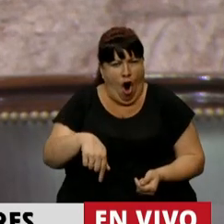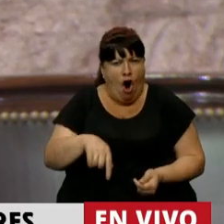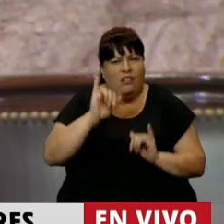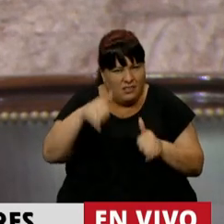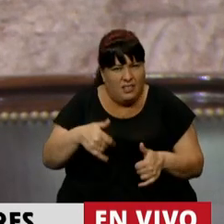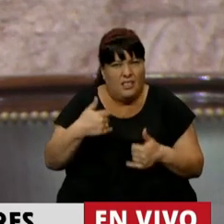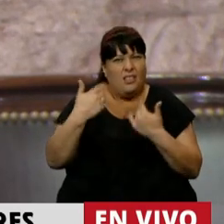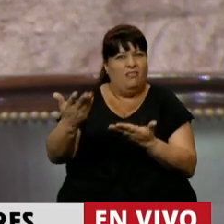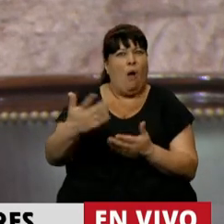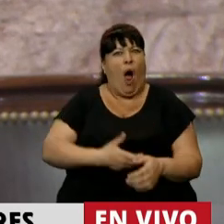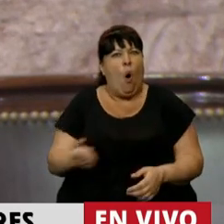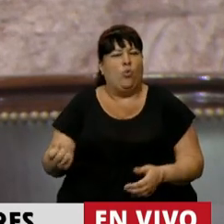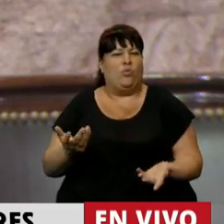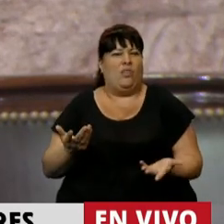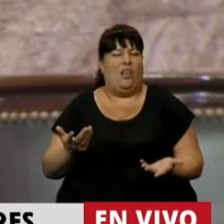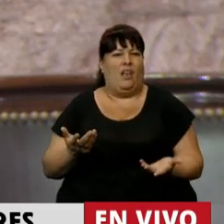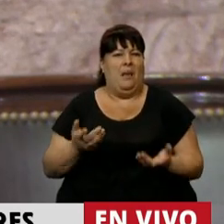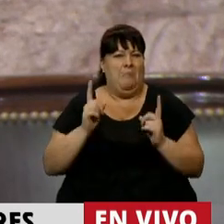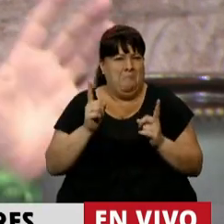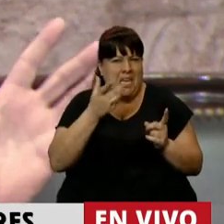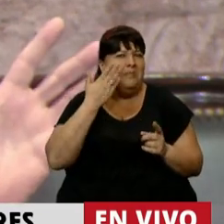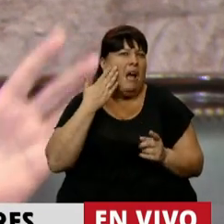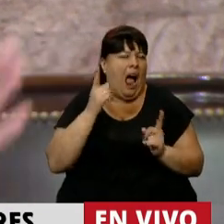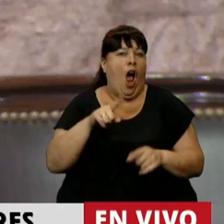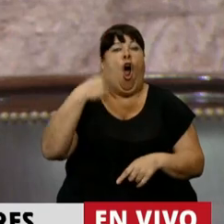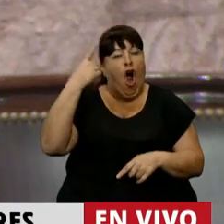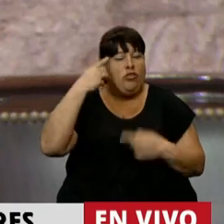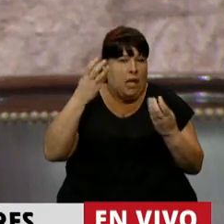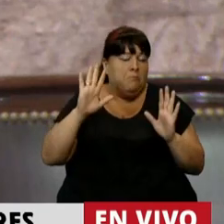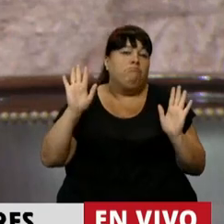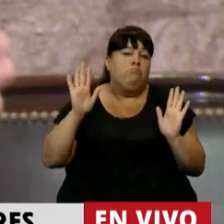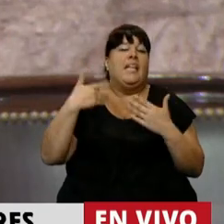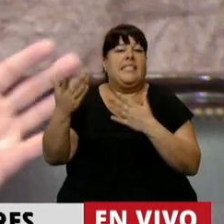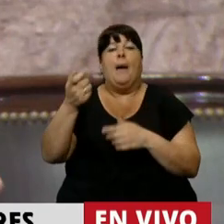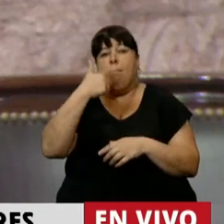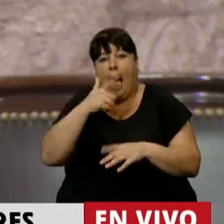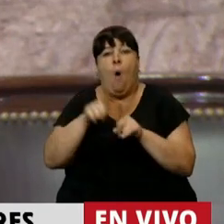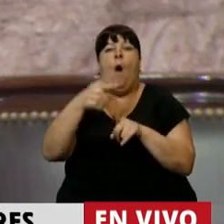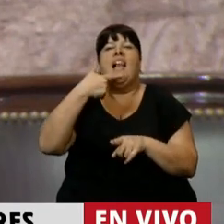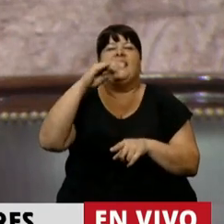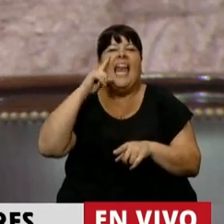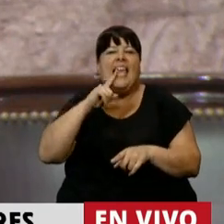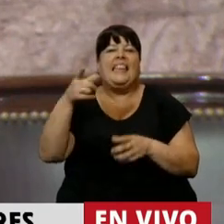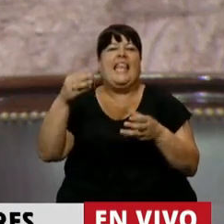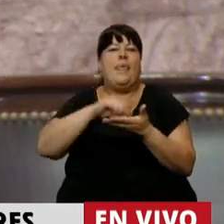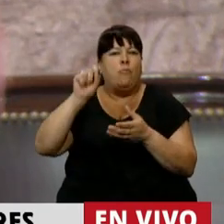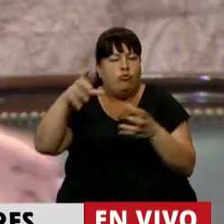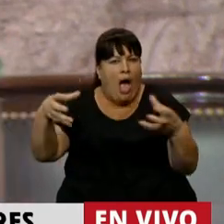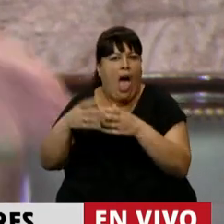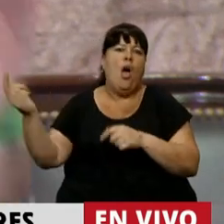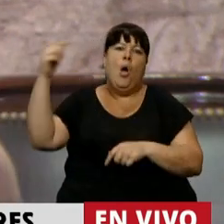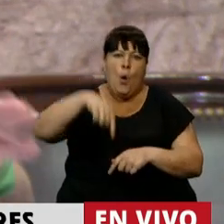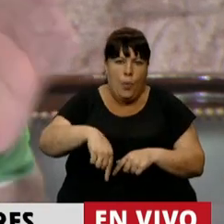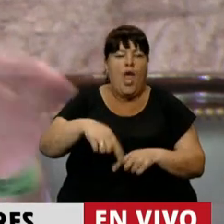aplicando ese ajuste. Otros son coherentes, estaban con Macri como Schiaretti, los diputados Schiaretti, que